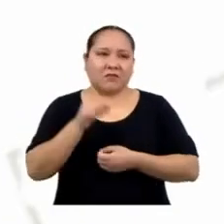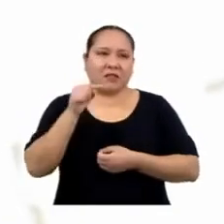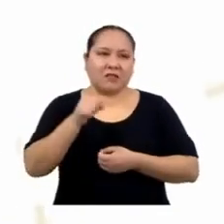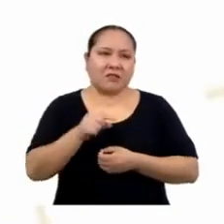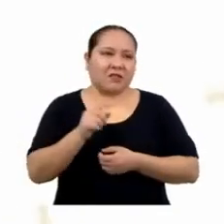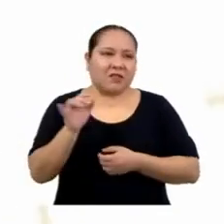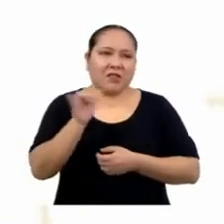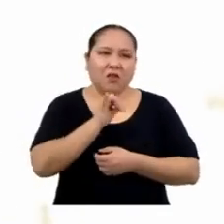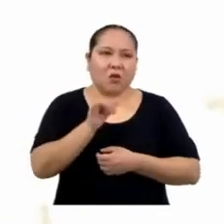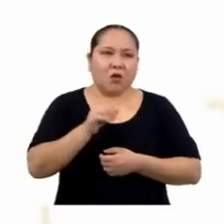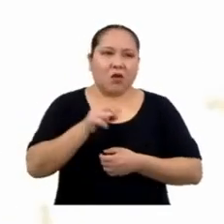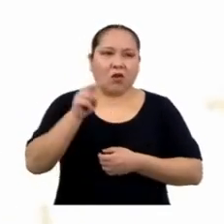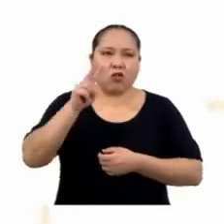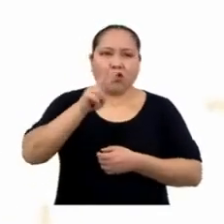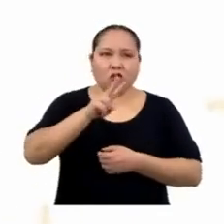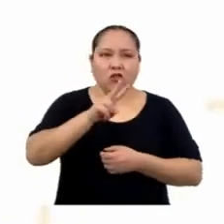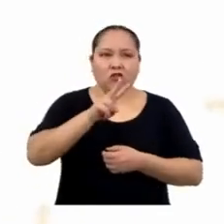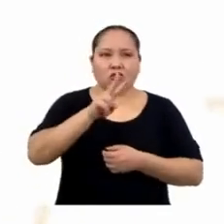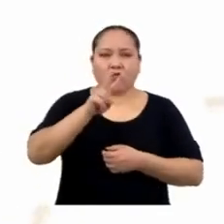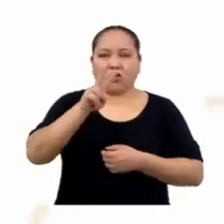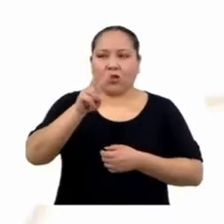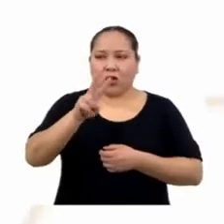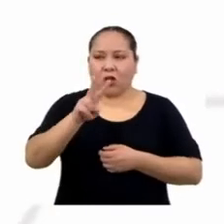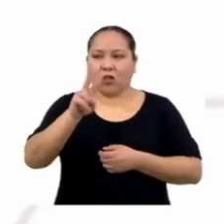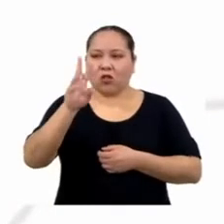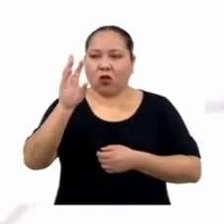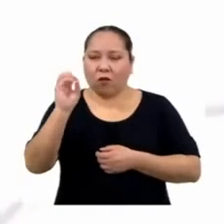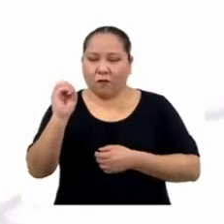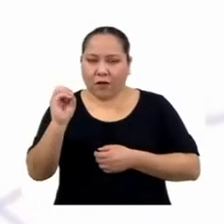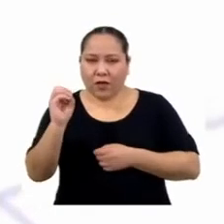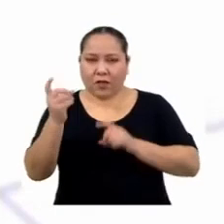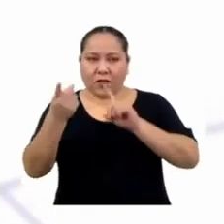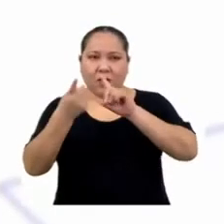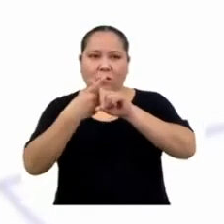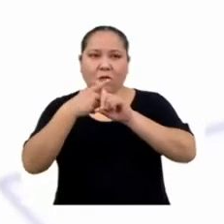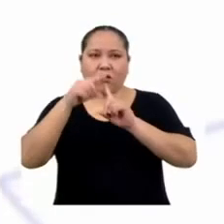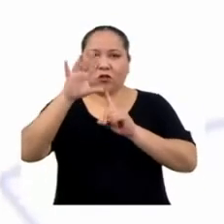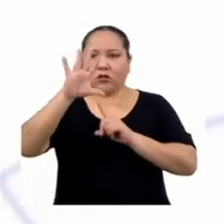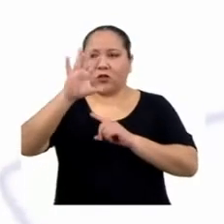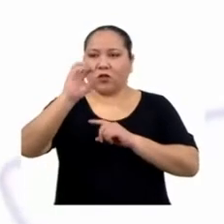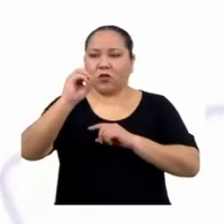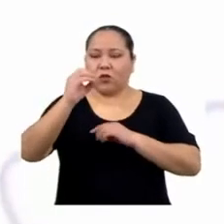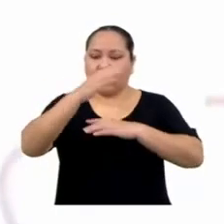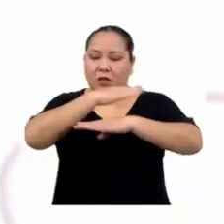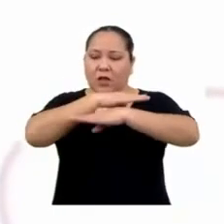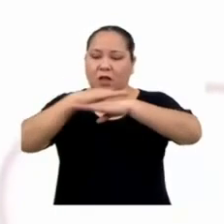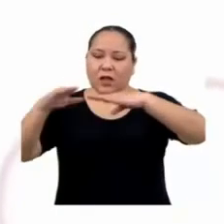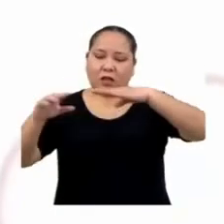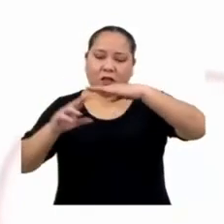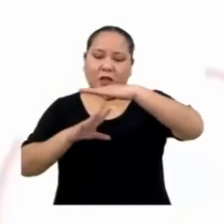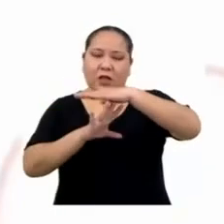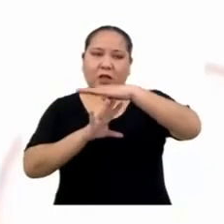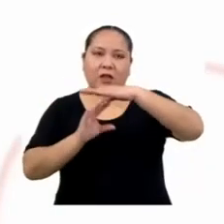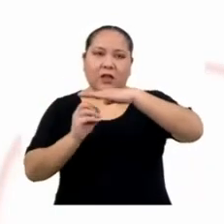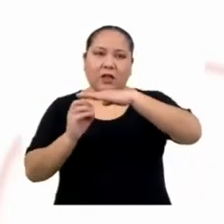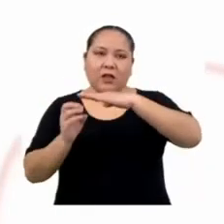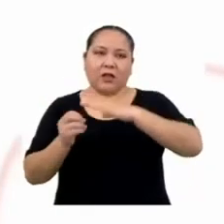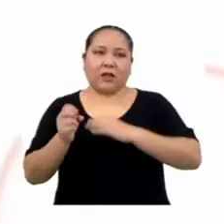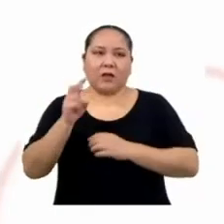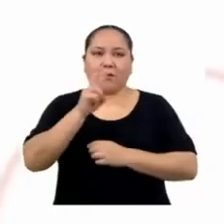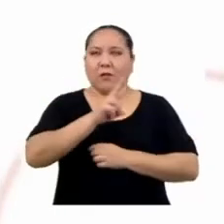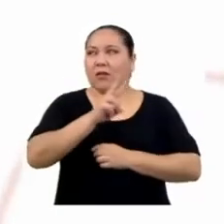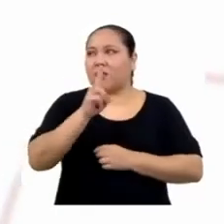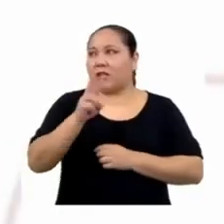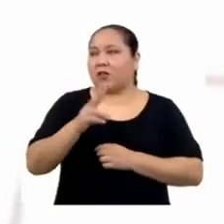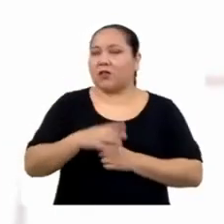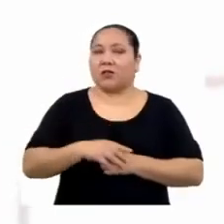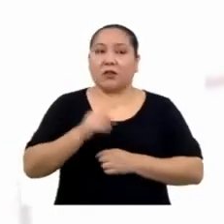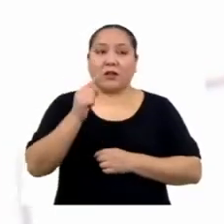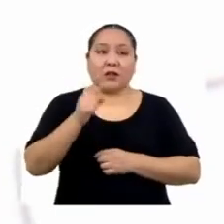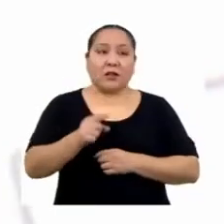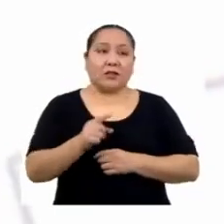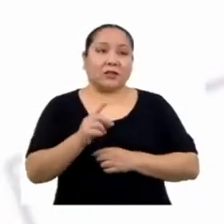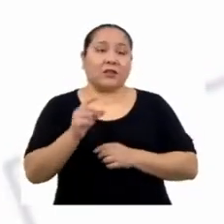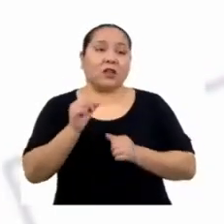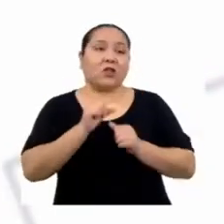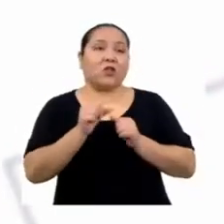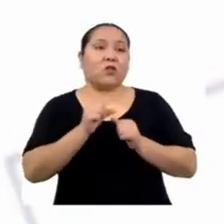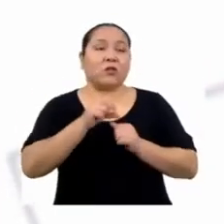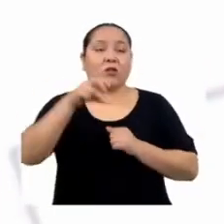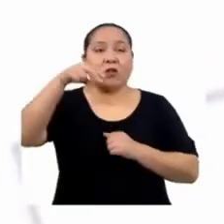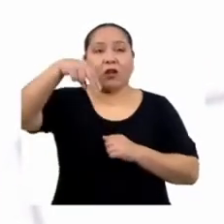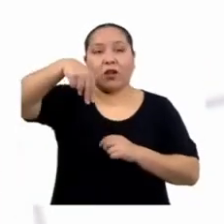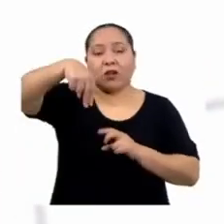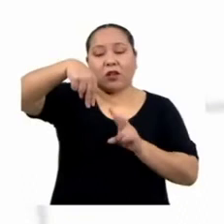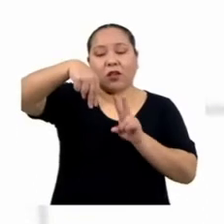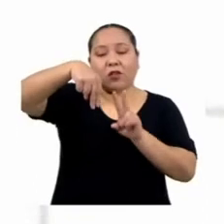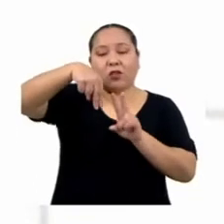lo mismo. 220 por 50 entre 500. ¡Me da como resultado 22! Ese es el valor de N2.